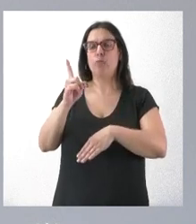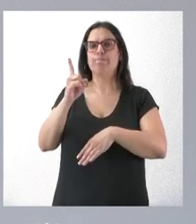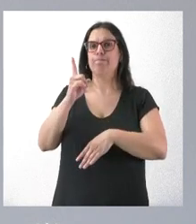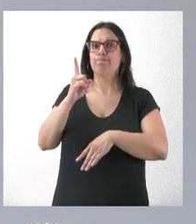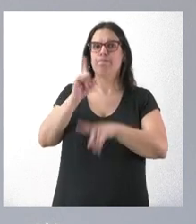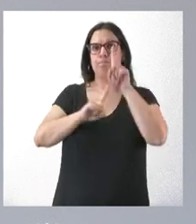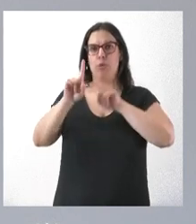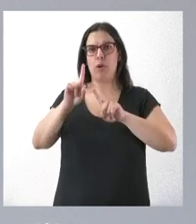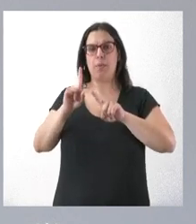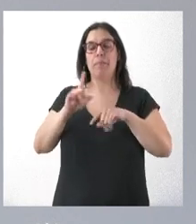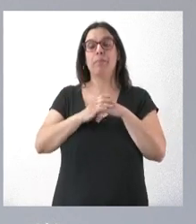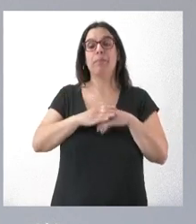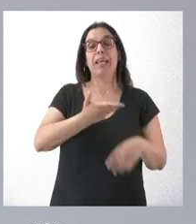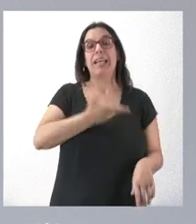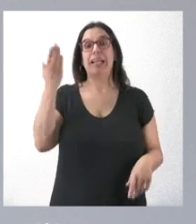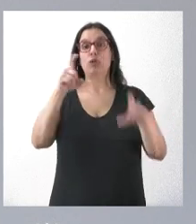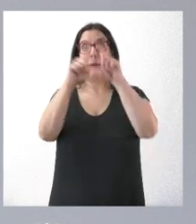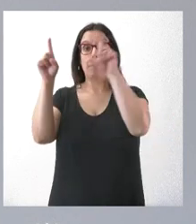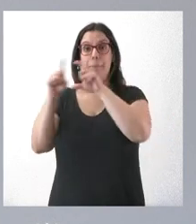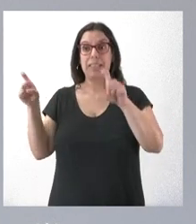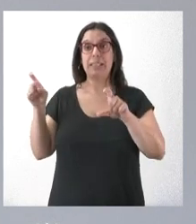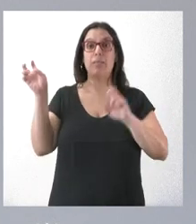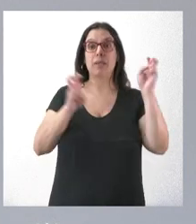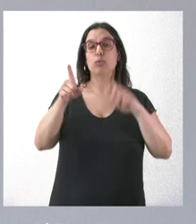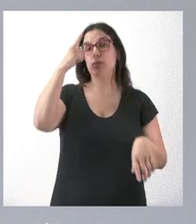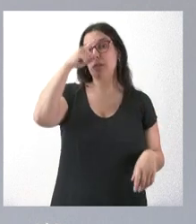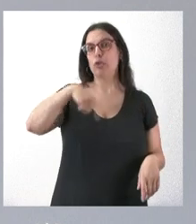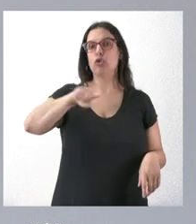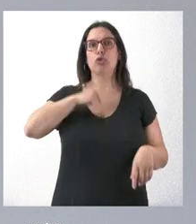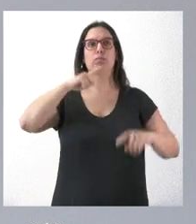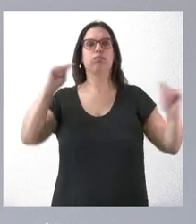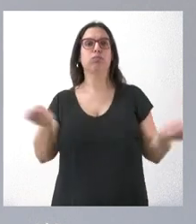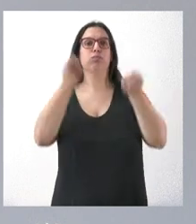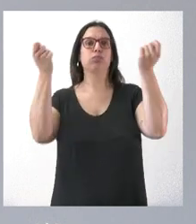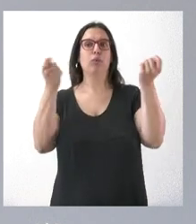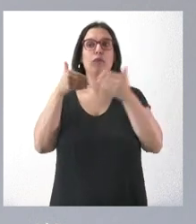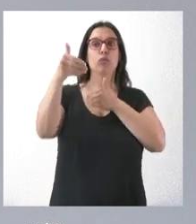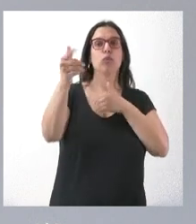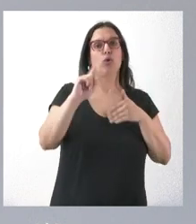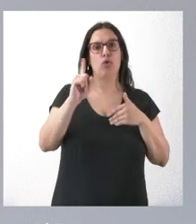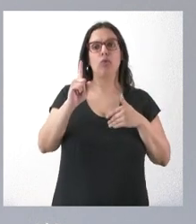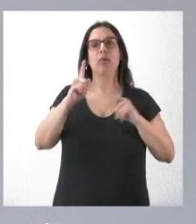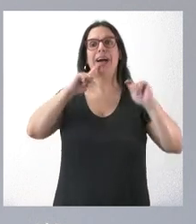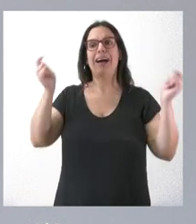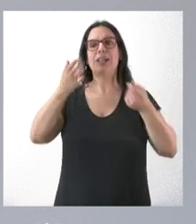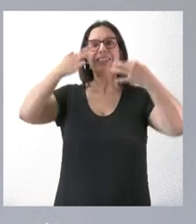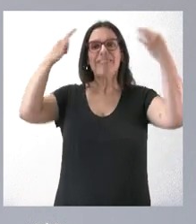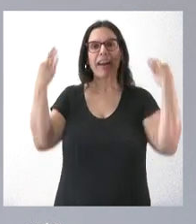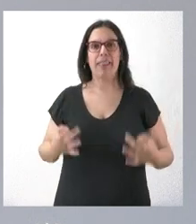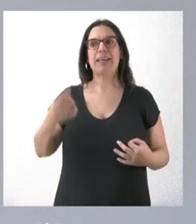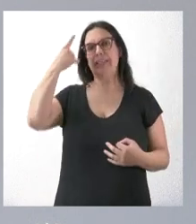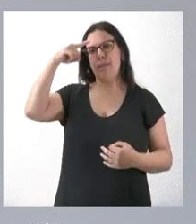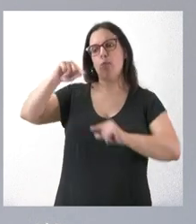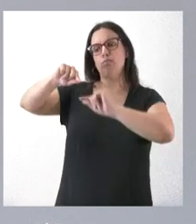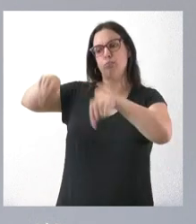Respecto al resto de implantaciones de empresas como saben solemos hacer no anuncios de futuro sino anuncios reales cuando se produzca la